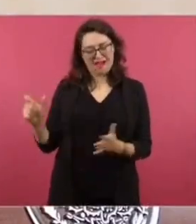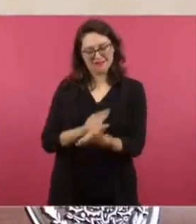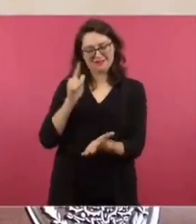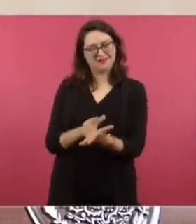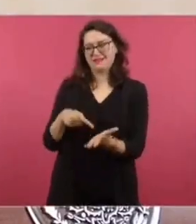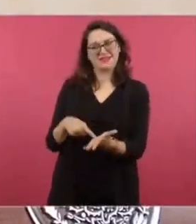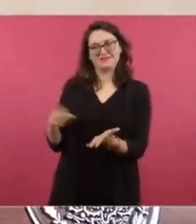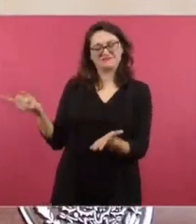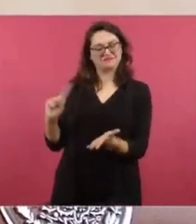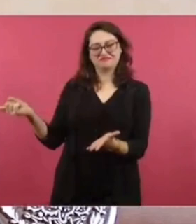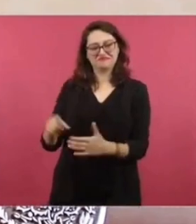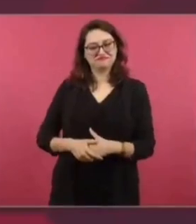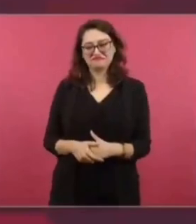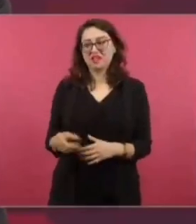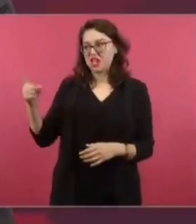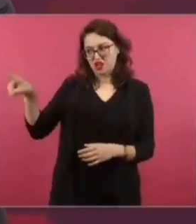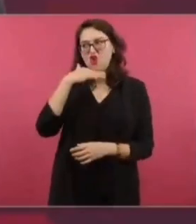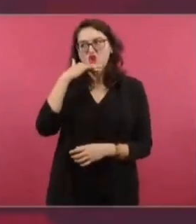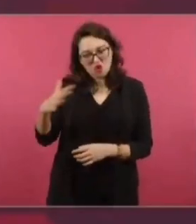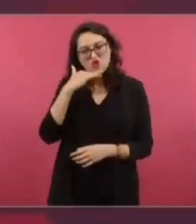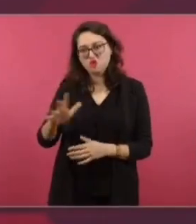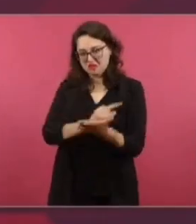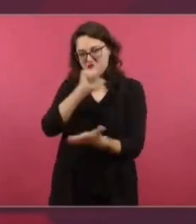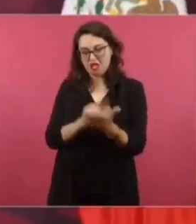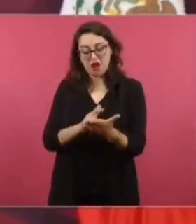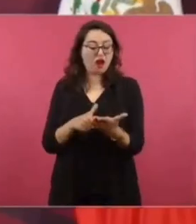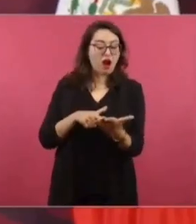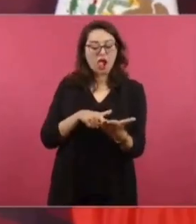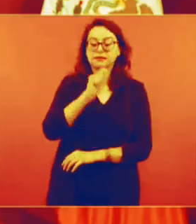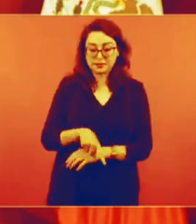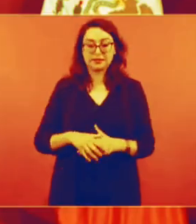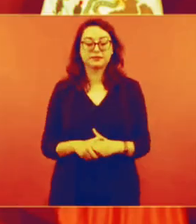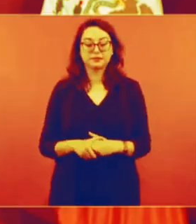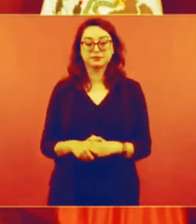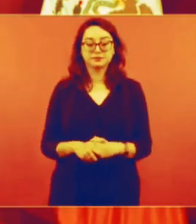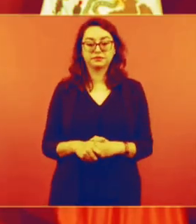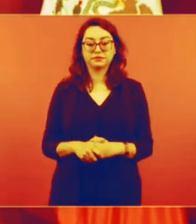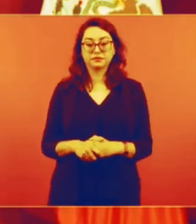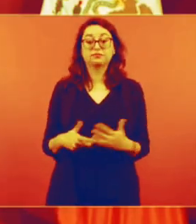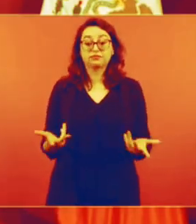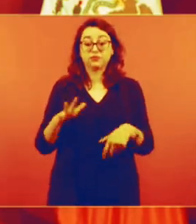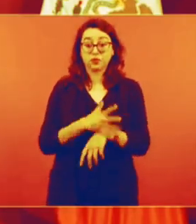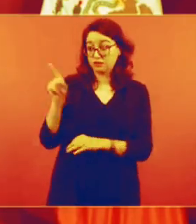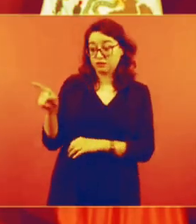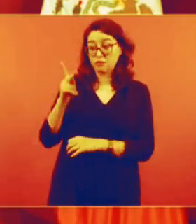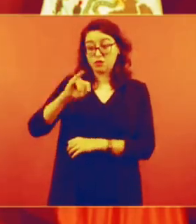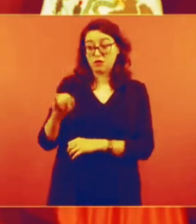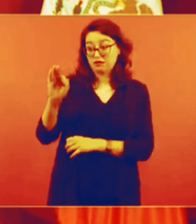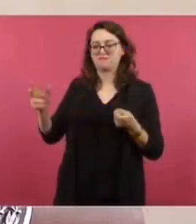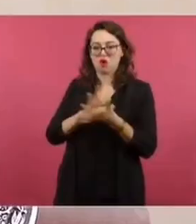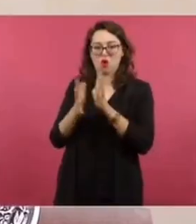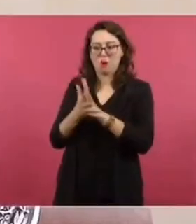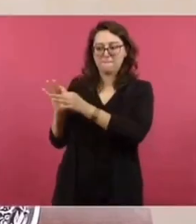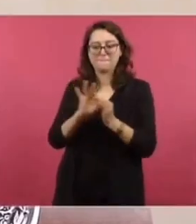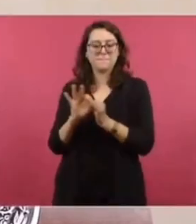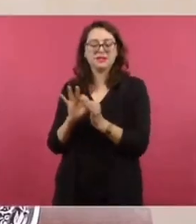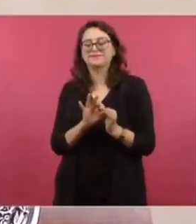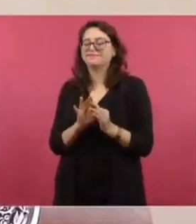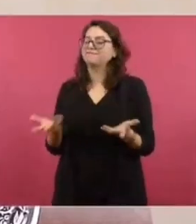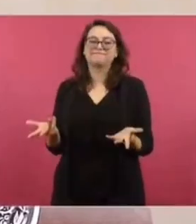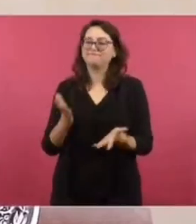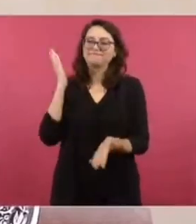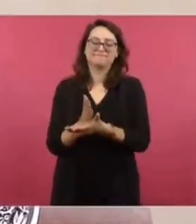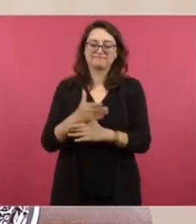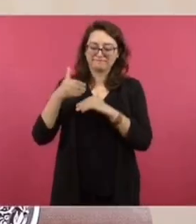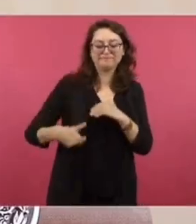garantizan un Estado de Derecho, sino un Estado de Chueco, y en algunos casos de Cohecho. Por eso hay que pensar en la reforma del Poder Judicial, para que